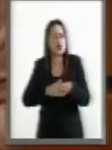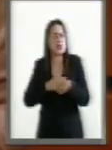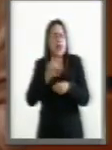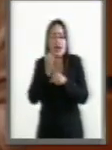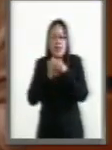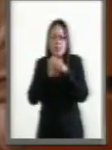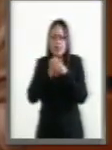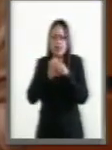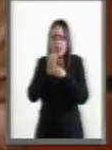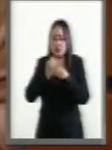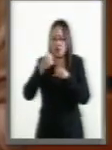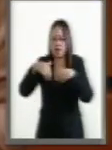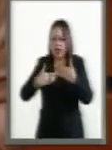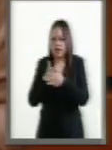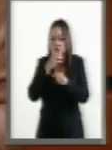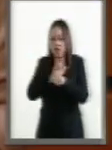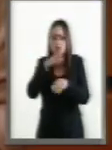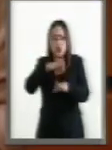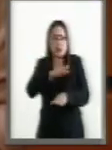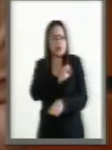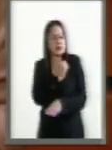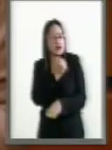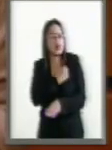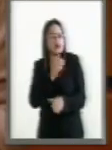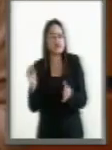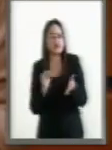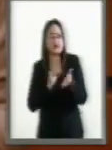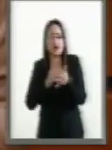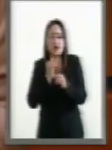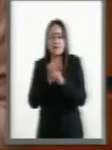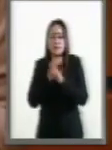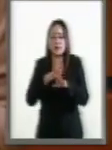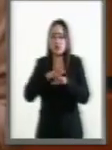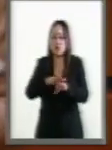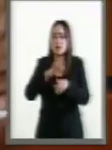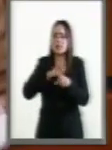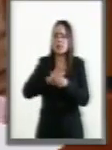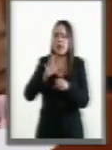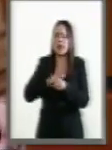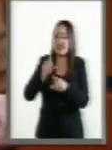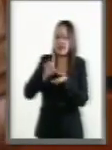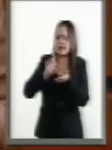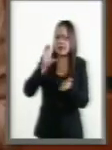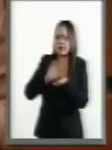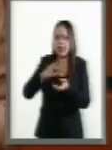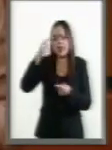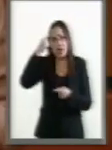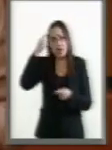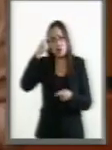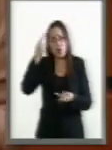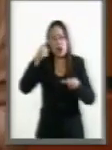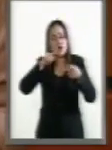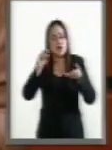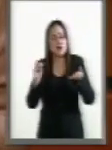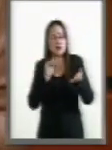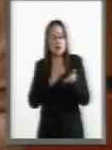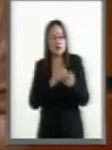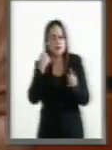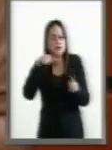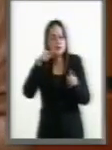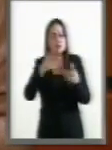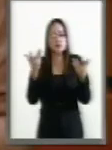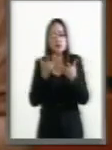nacional de salud incorpore información sobre la discapacidad intelectual a fin de